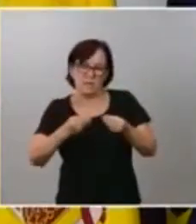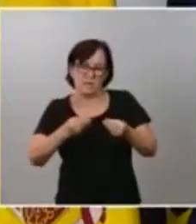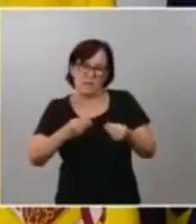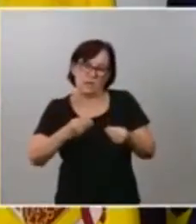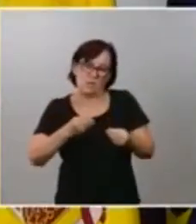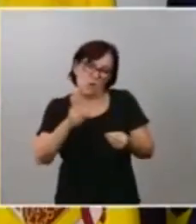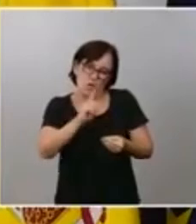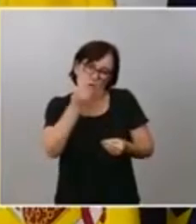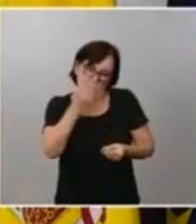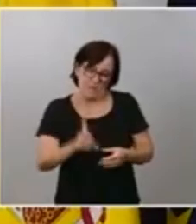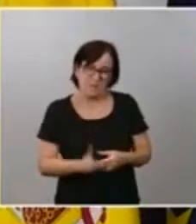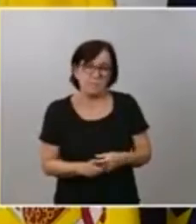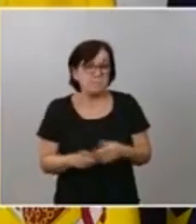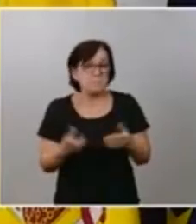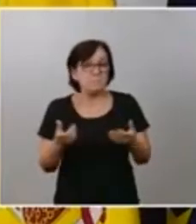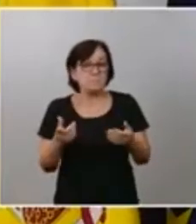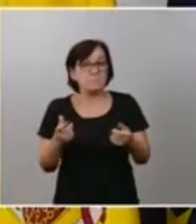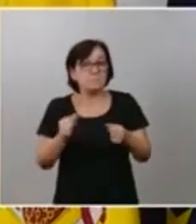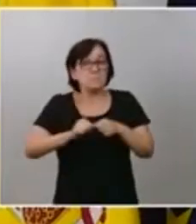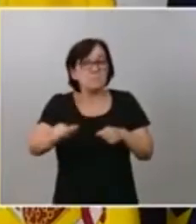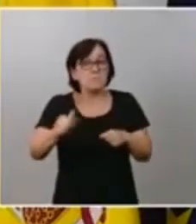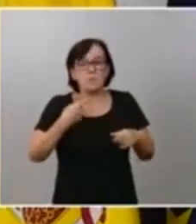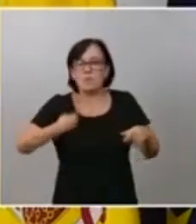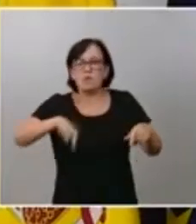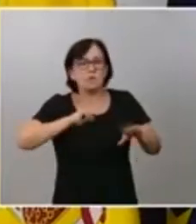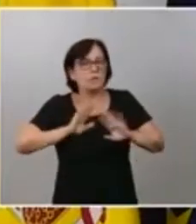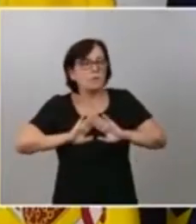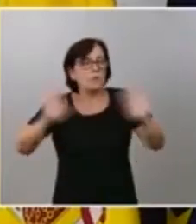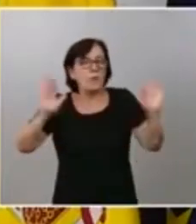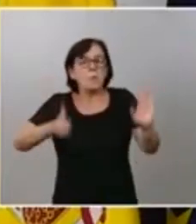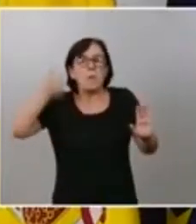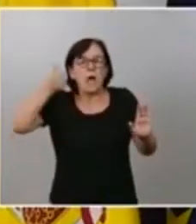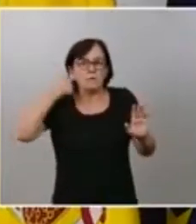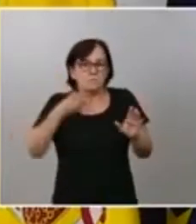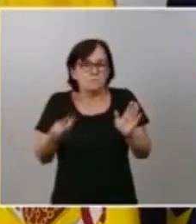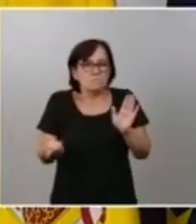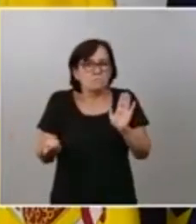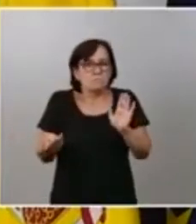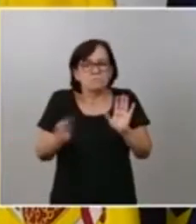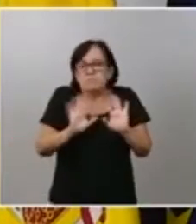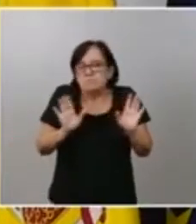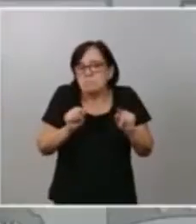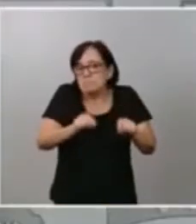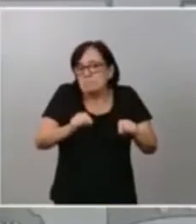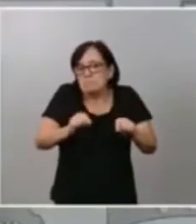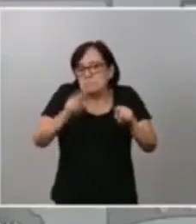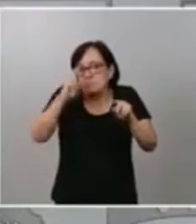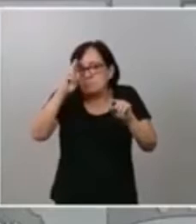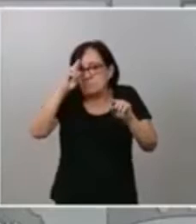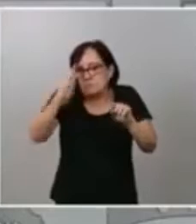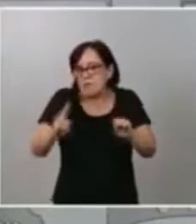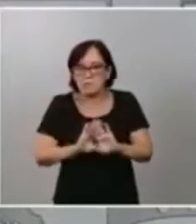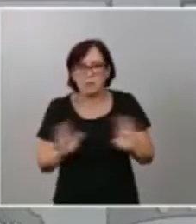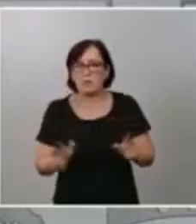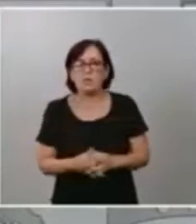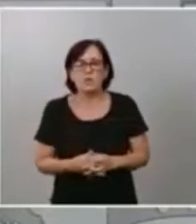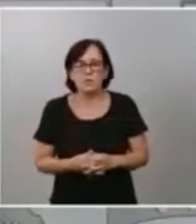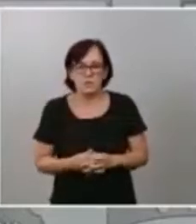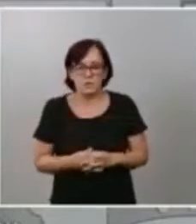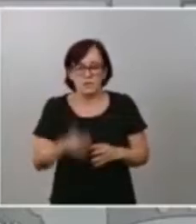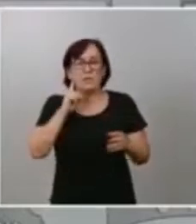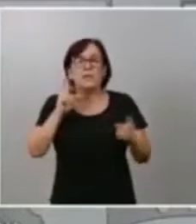A partir de ahí, nosotros no tenemos nada más que añadir. En relación con el debate presupuestario,